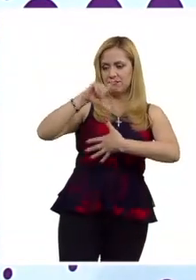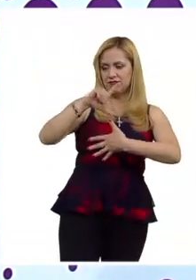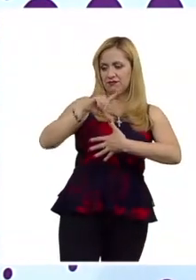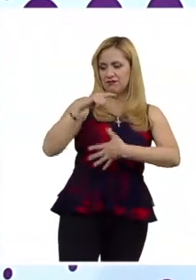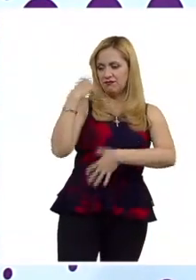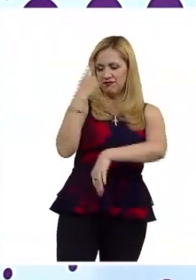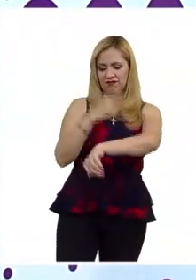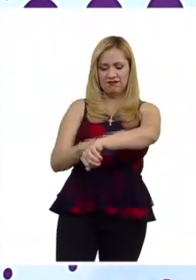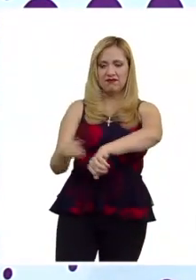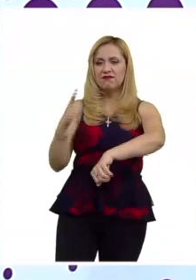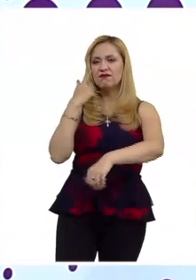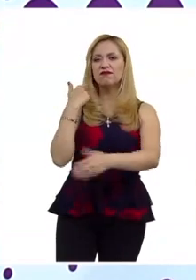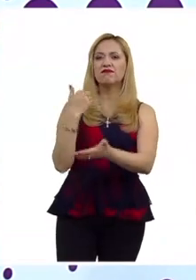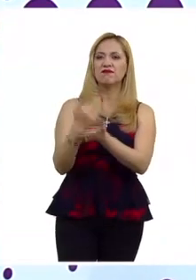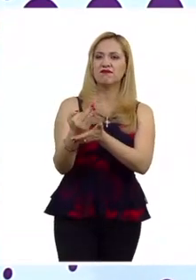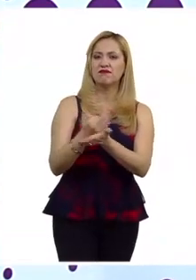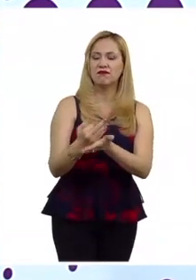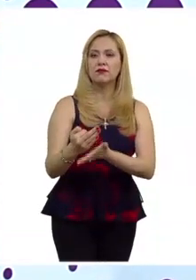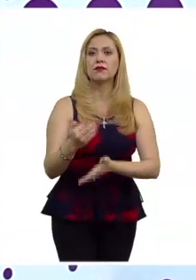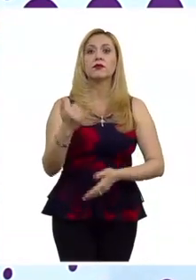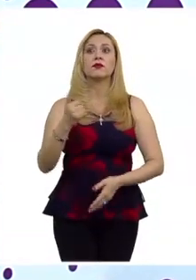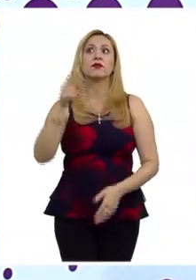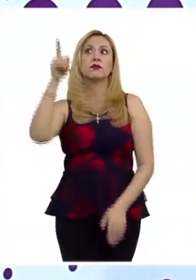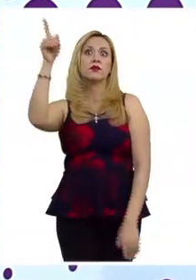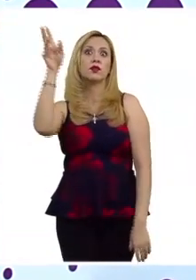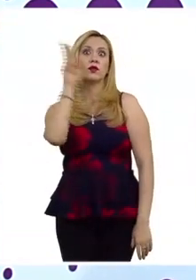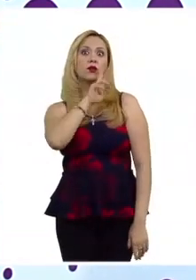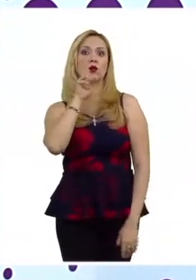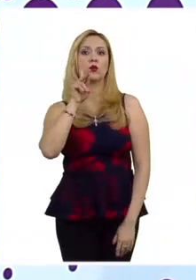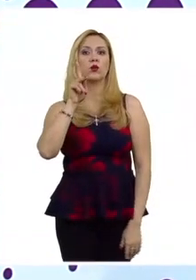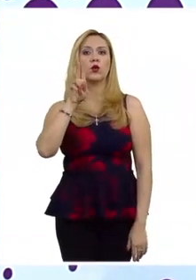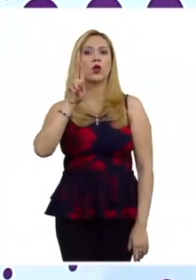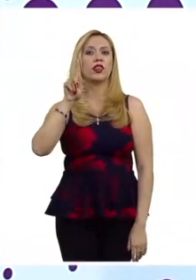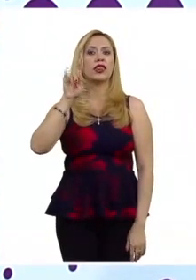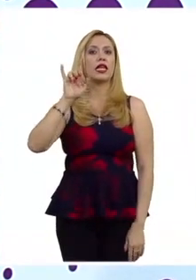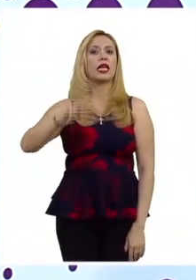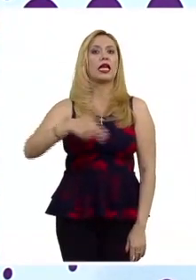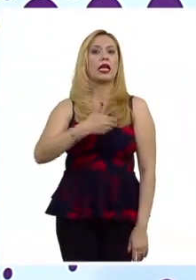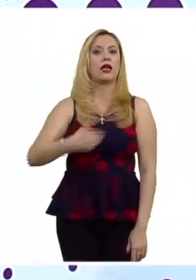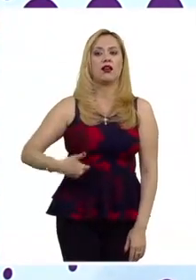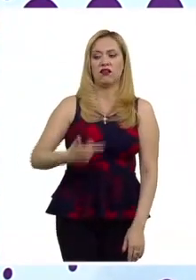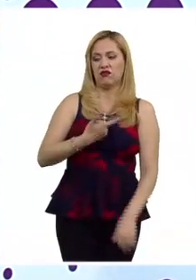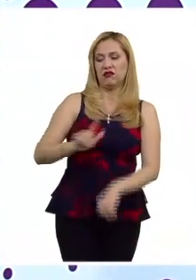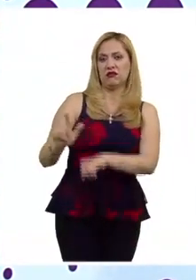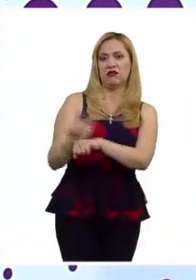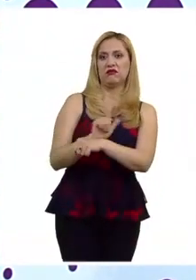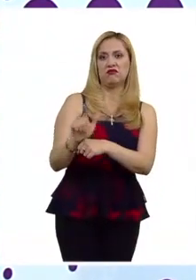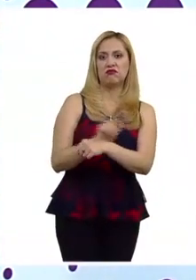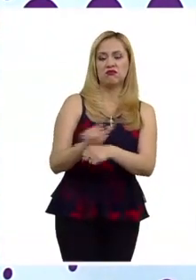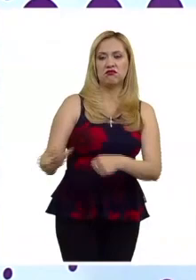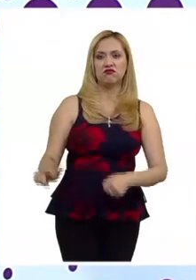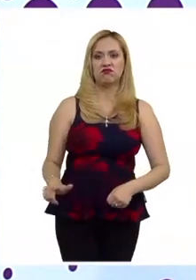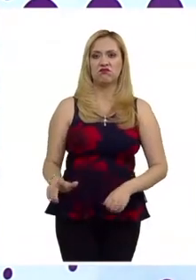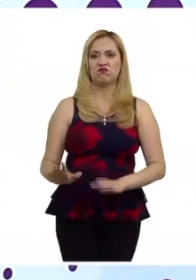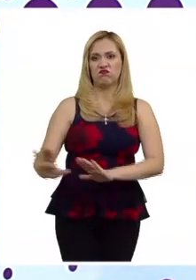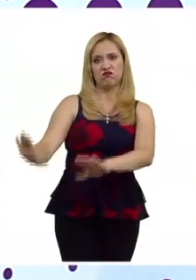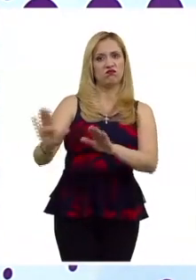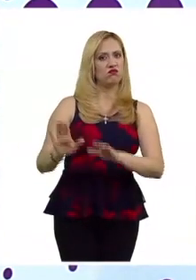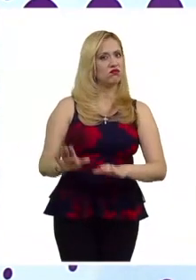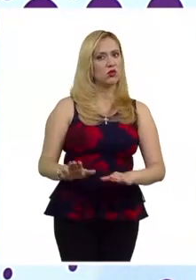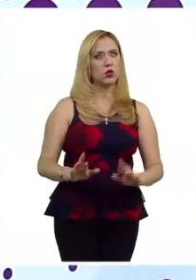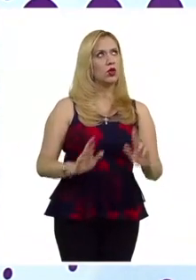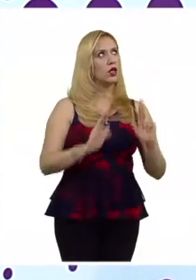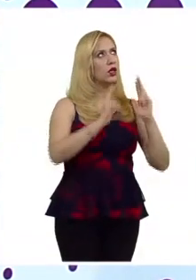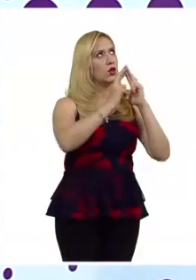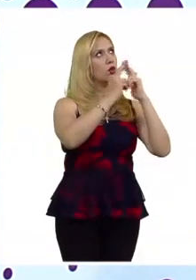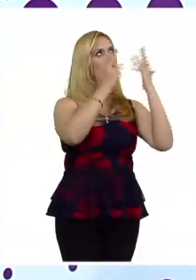Vladimir Putin contra ciertos sectores discrimina por la orientación sexual parándose en esto que llaman ahora valores religiosos